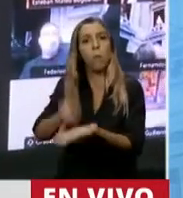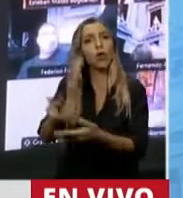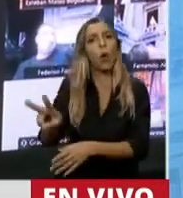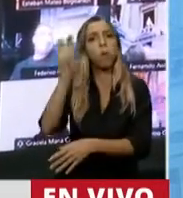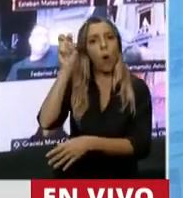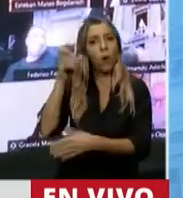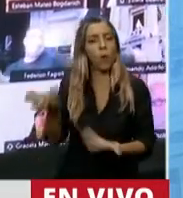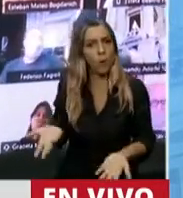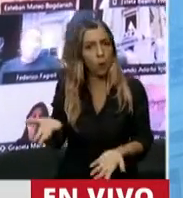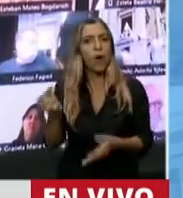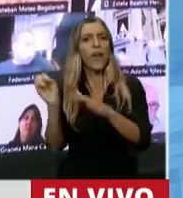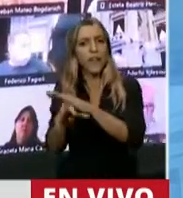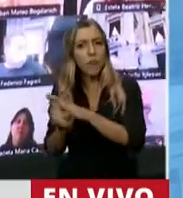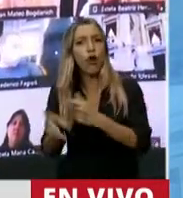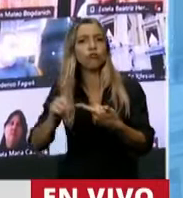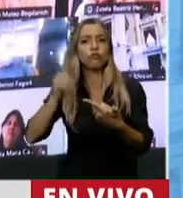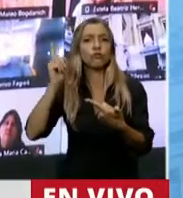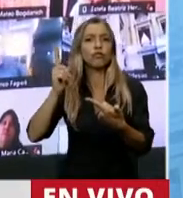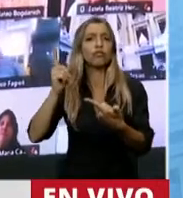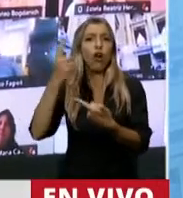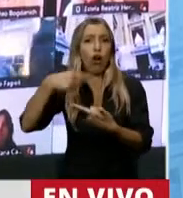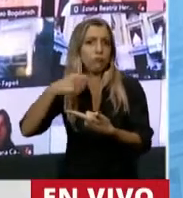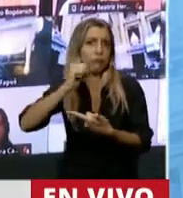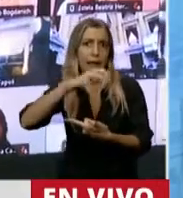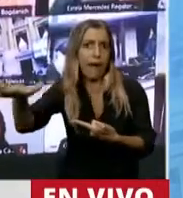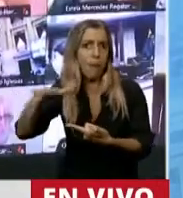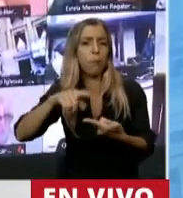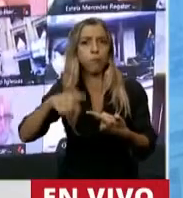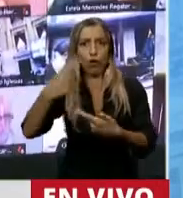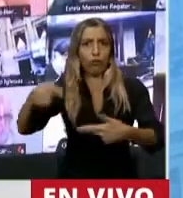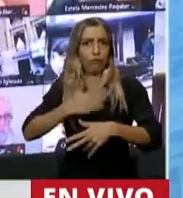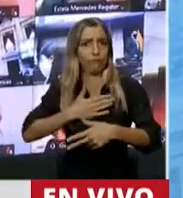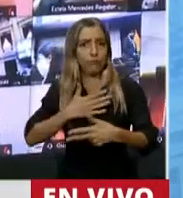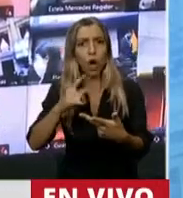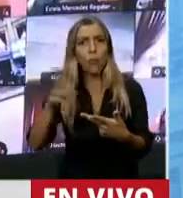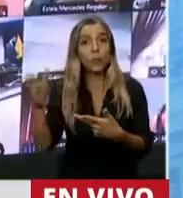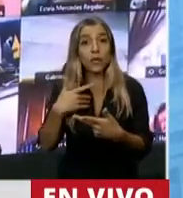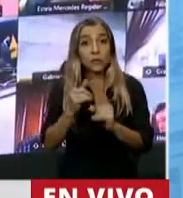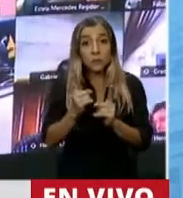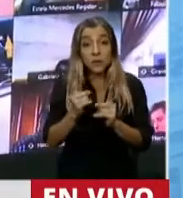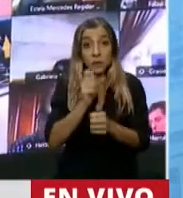fundamentalmente se graban los campos, los bienes rurales y los activos empresarios.